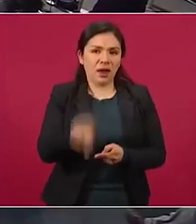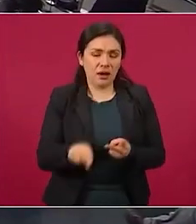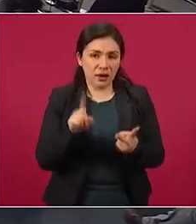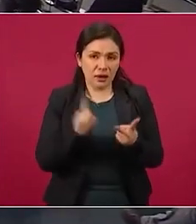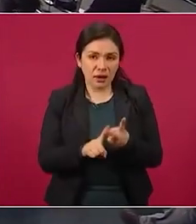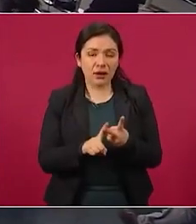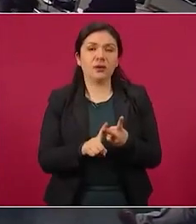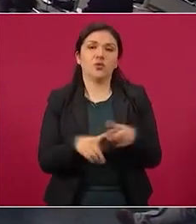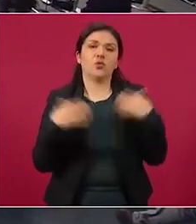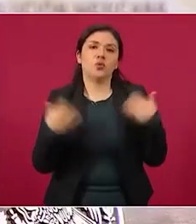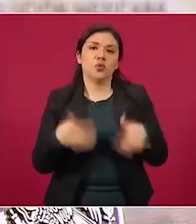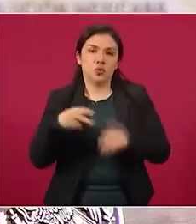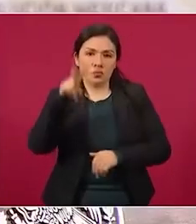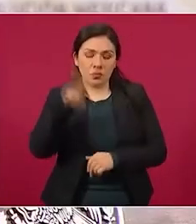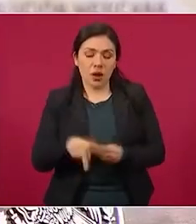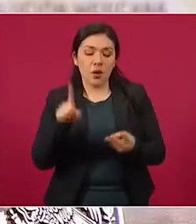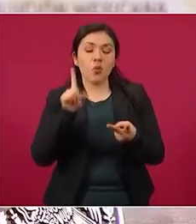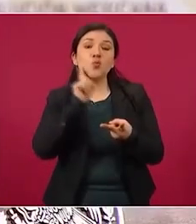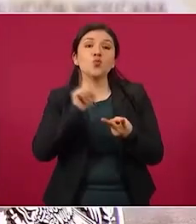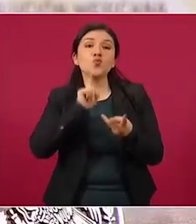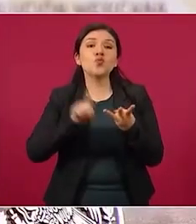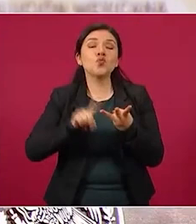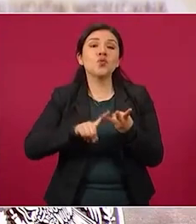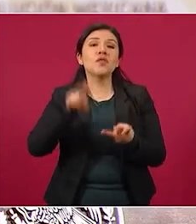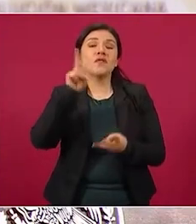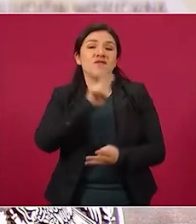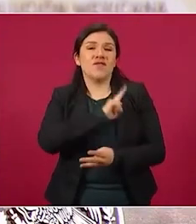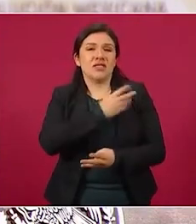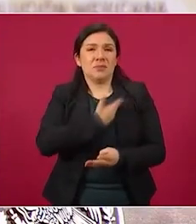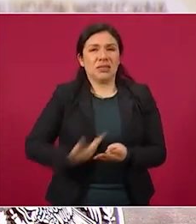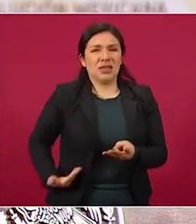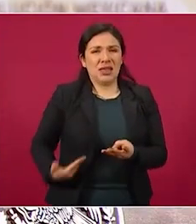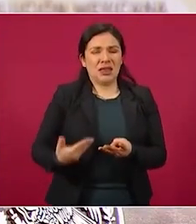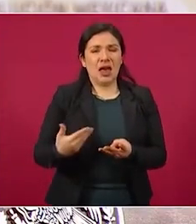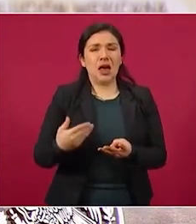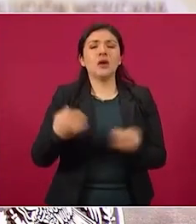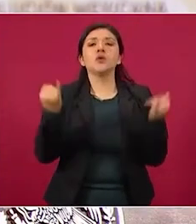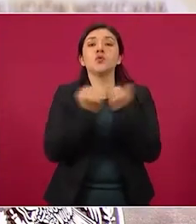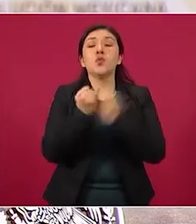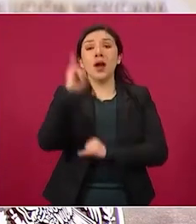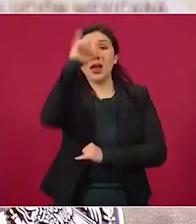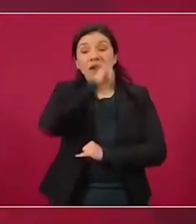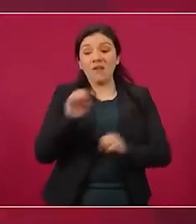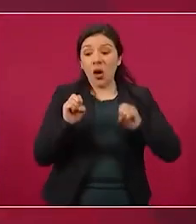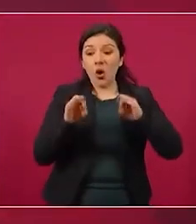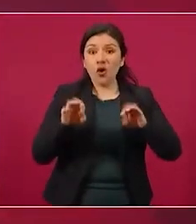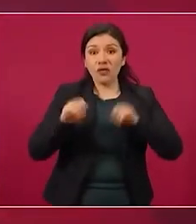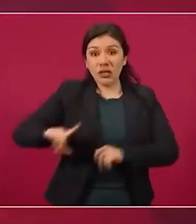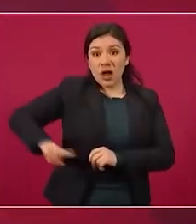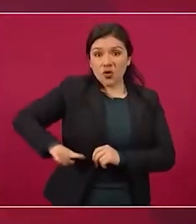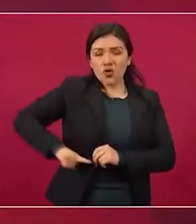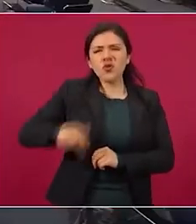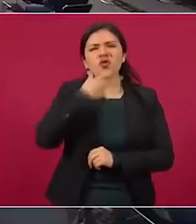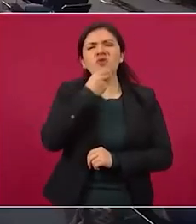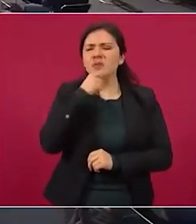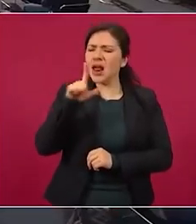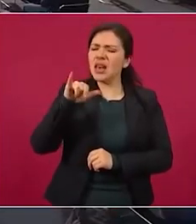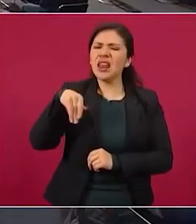Sin duda, la vicepresidenta, el jefe del Departamento de Estado, Blinken,